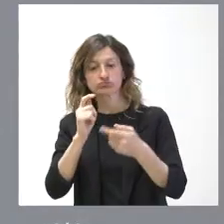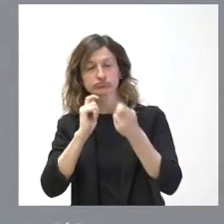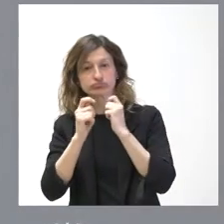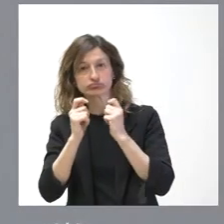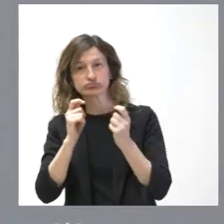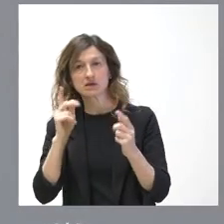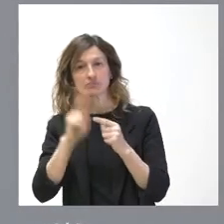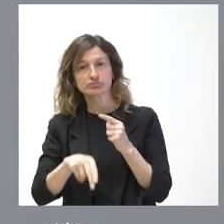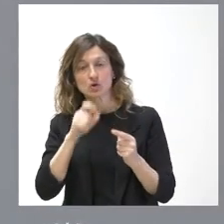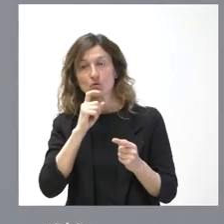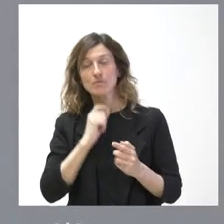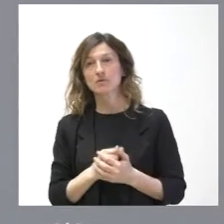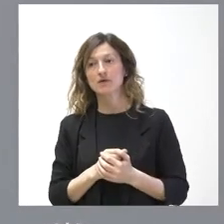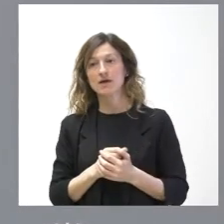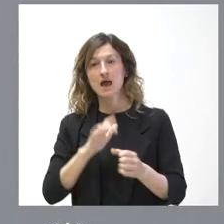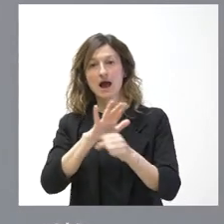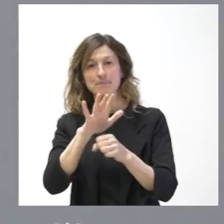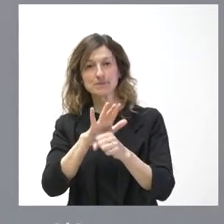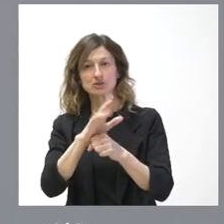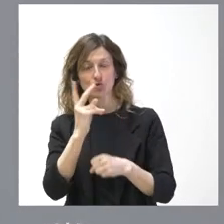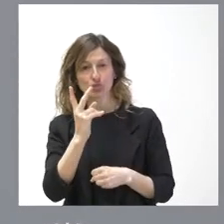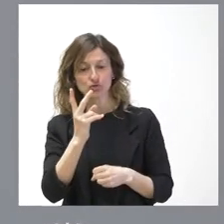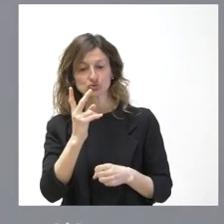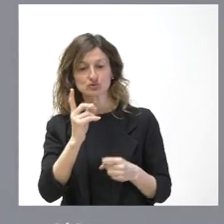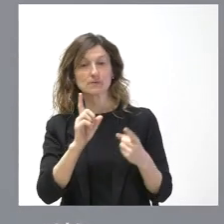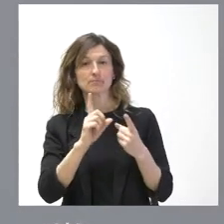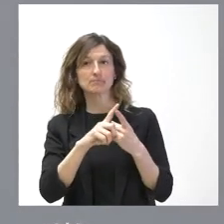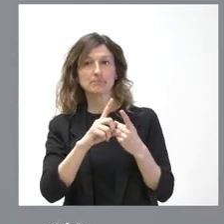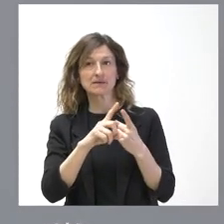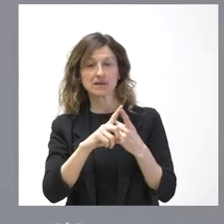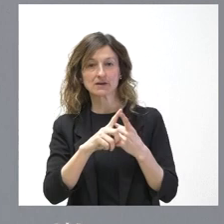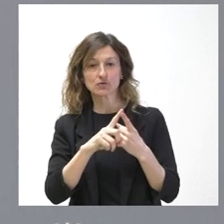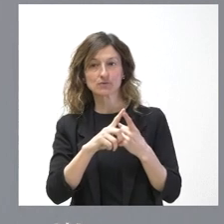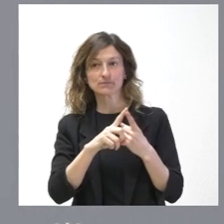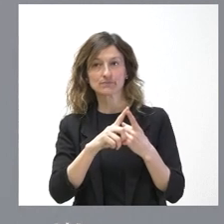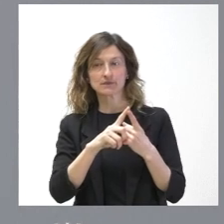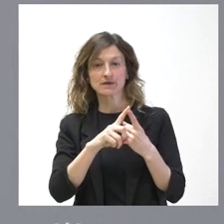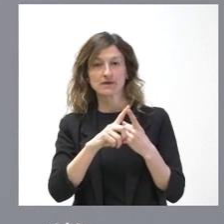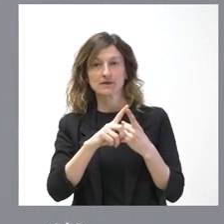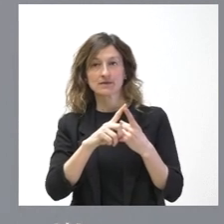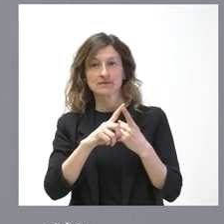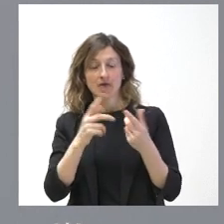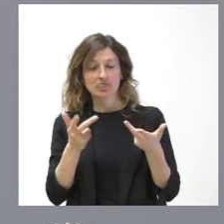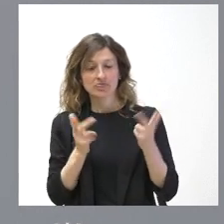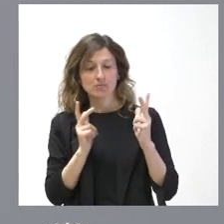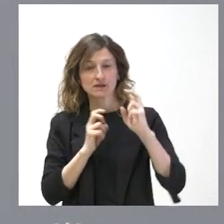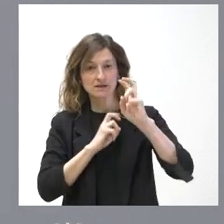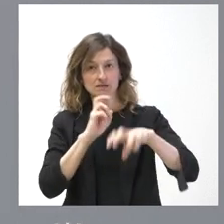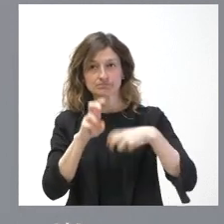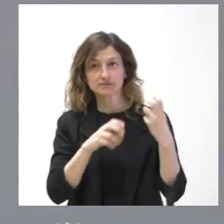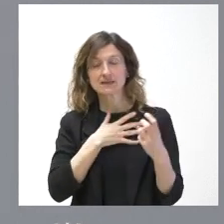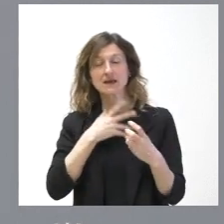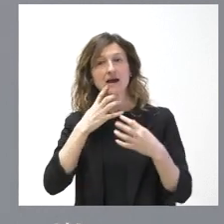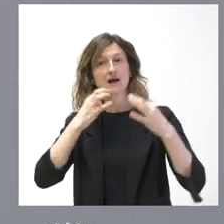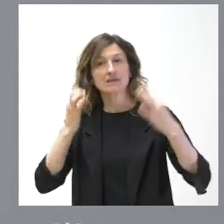mire, yo creo que hay dos ámbitos en los que actuar. En primer lugar, efectivamente, la regeneración democrática pasa por garantizar la